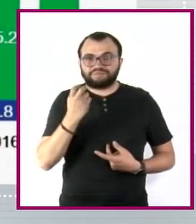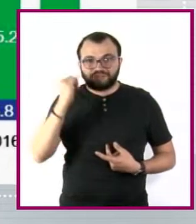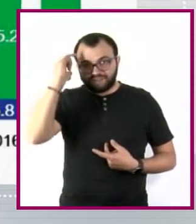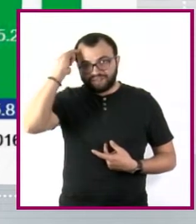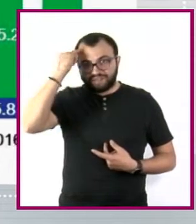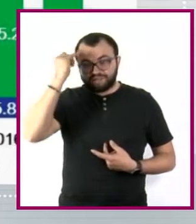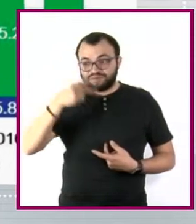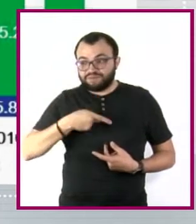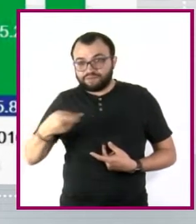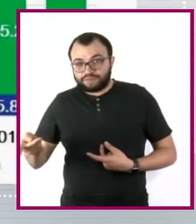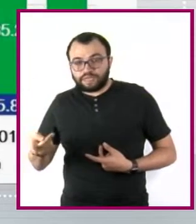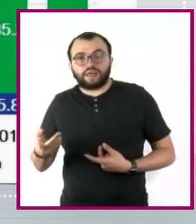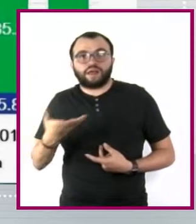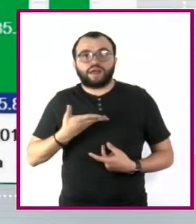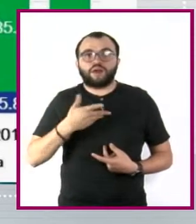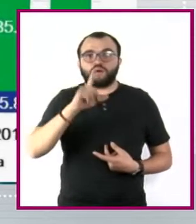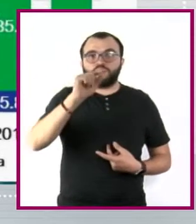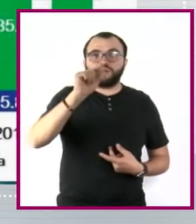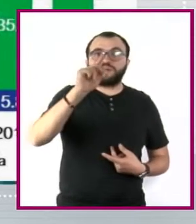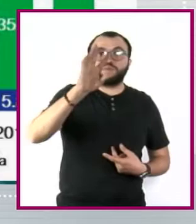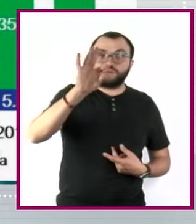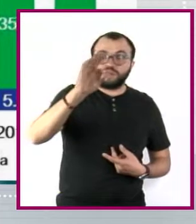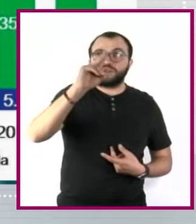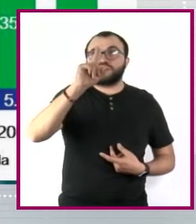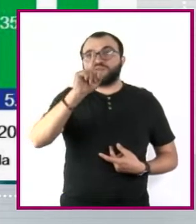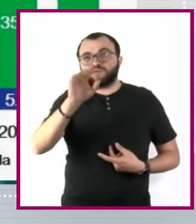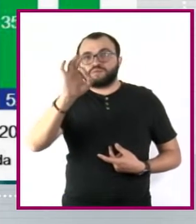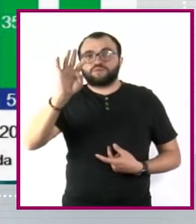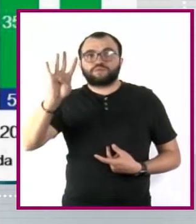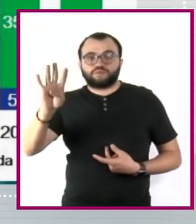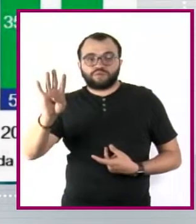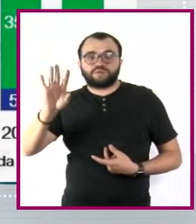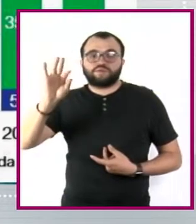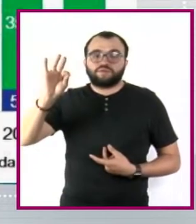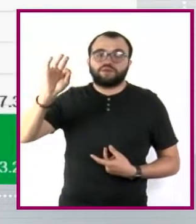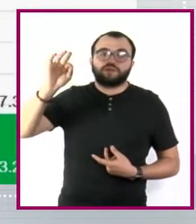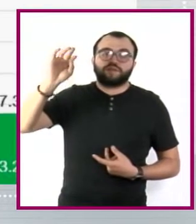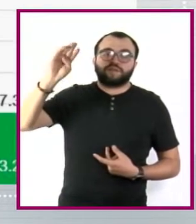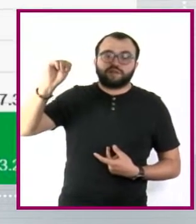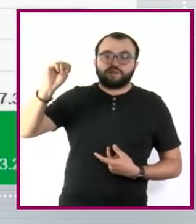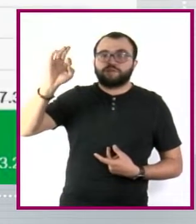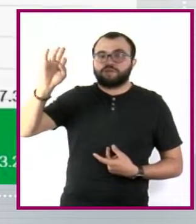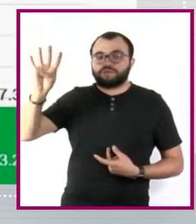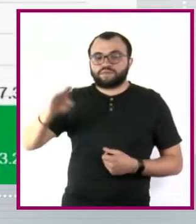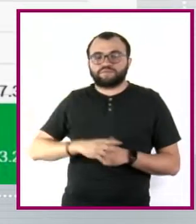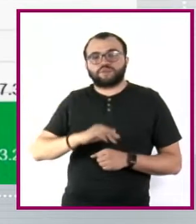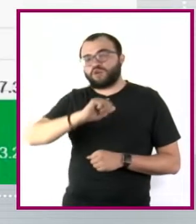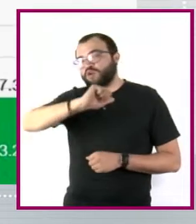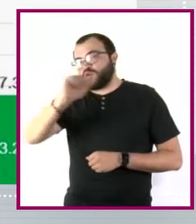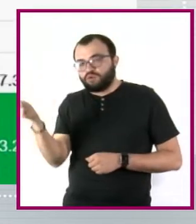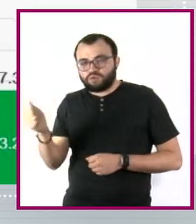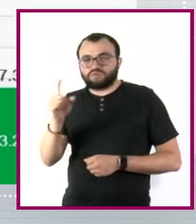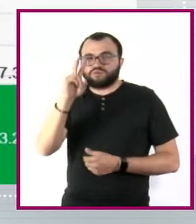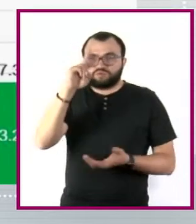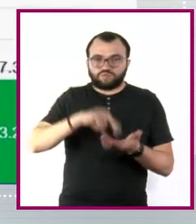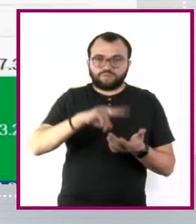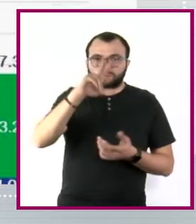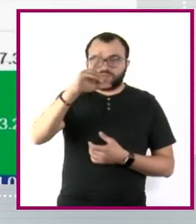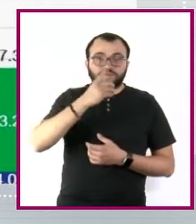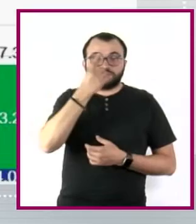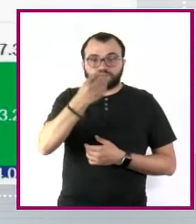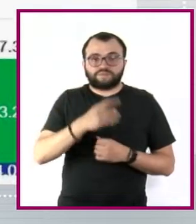pobreza pasó de 41.4% a 39.4%. Otros datos del Coneval de 2018